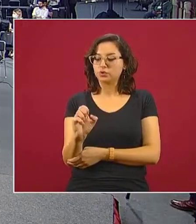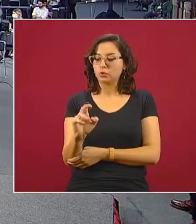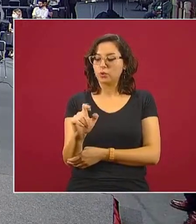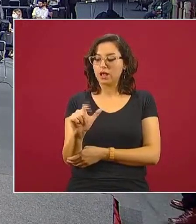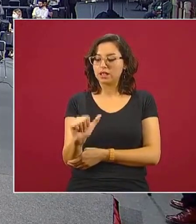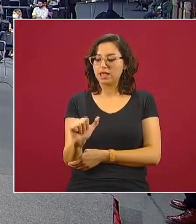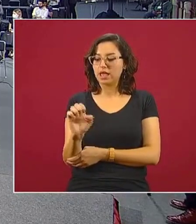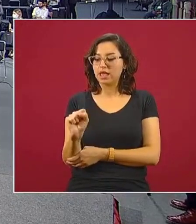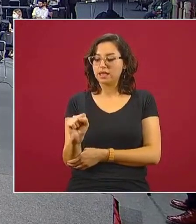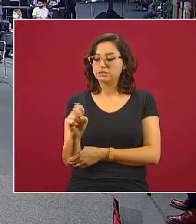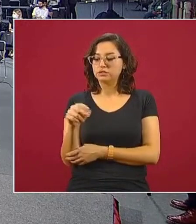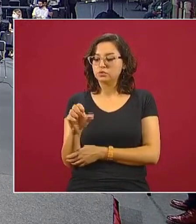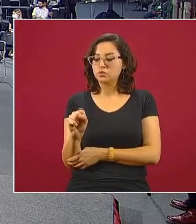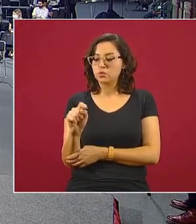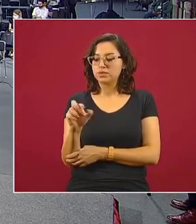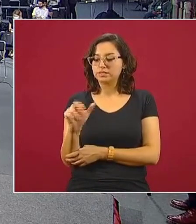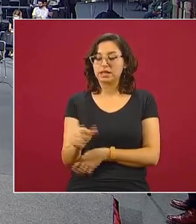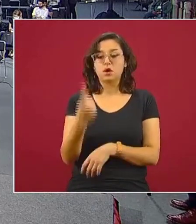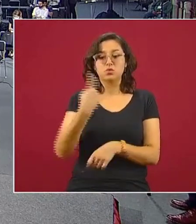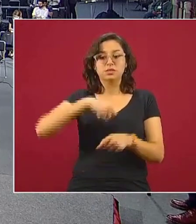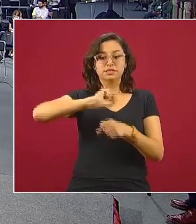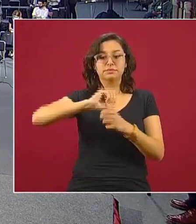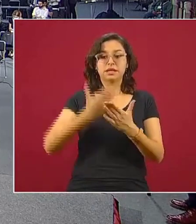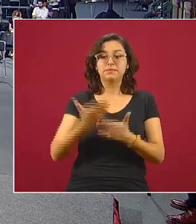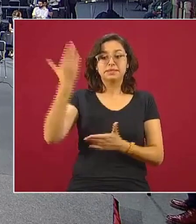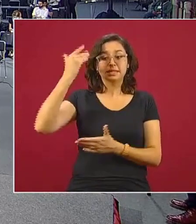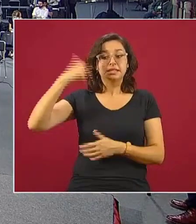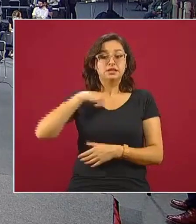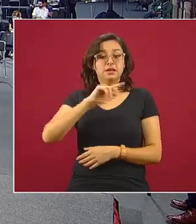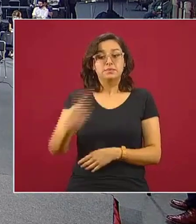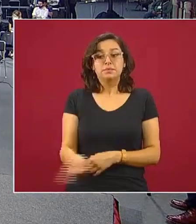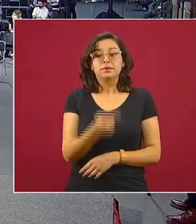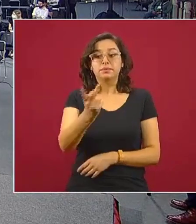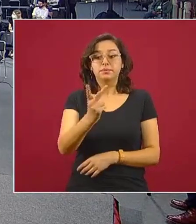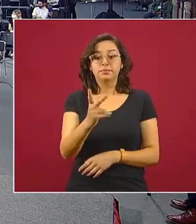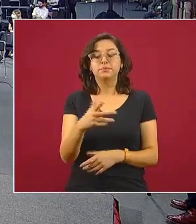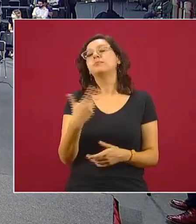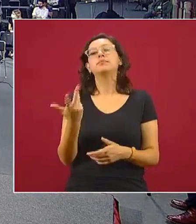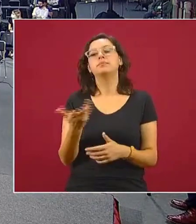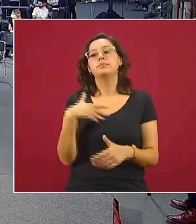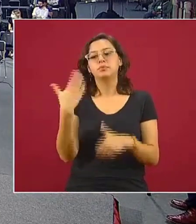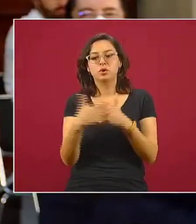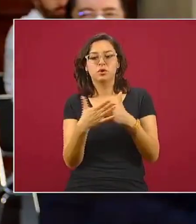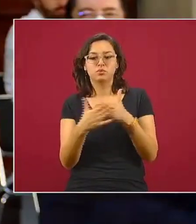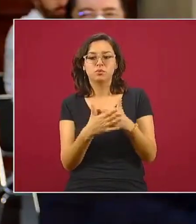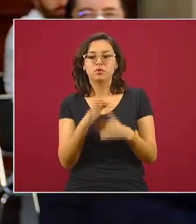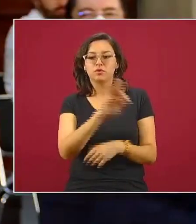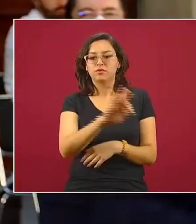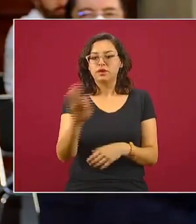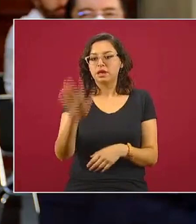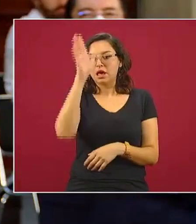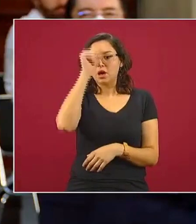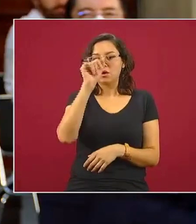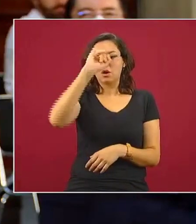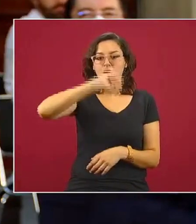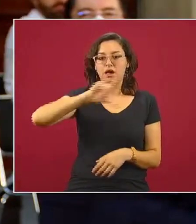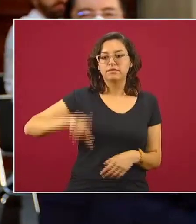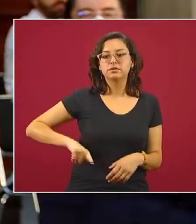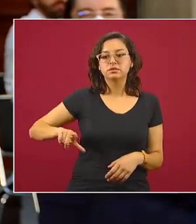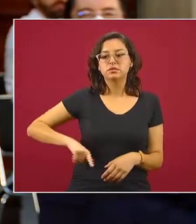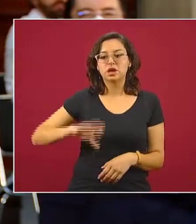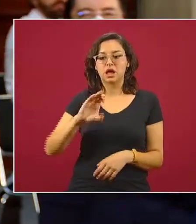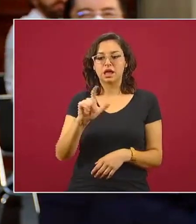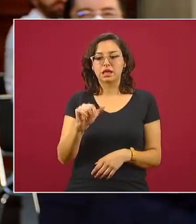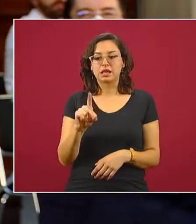semana pasada estaba el secretario de Educación Pública en esa ocasión sobre cuándo va ser la fecha que firmen el convenio con la jefa de gobierno Claudia